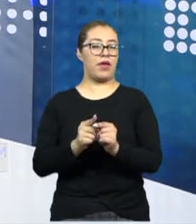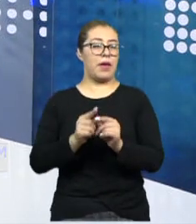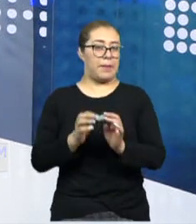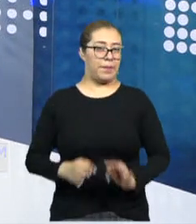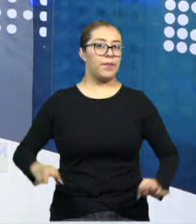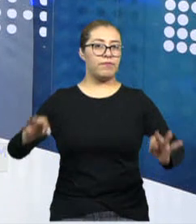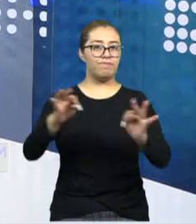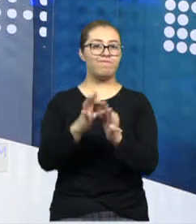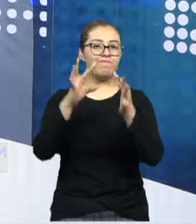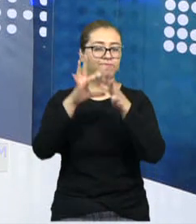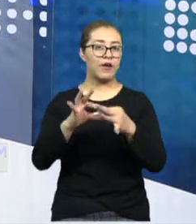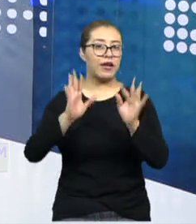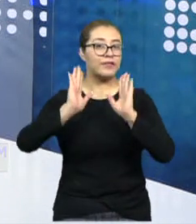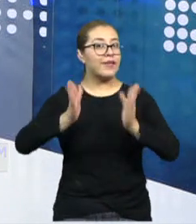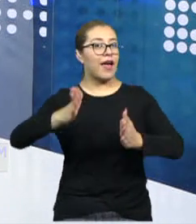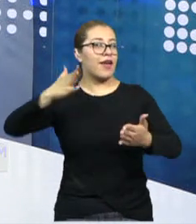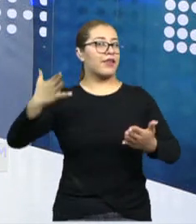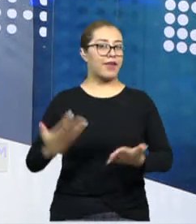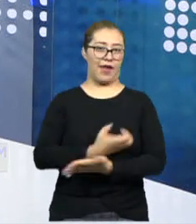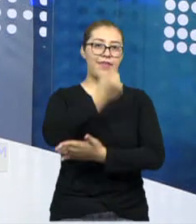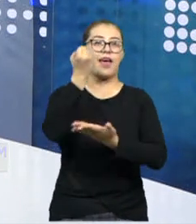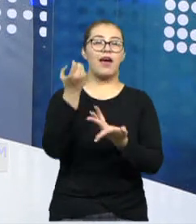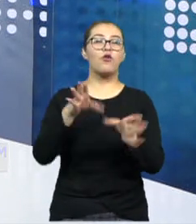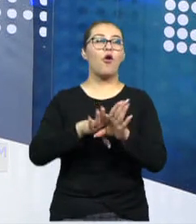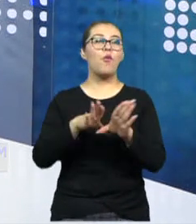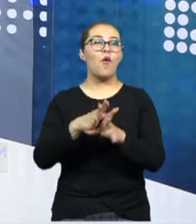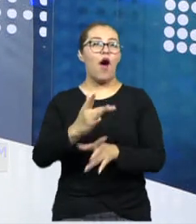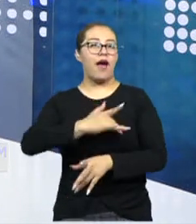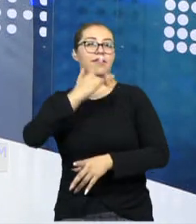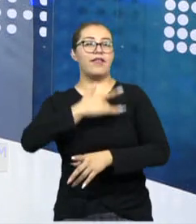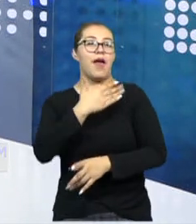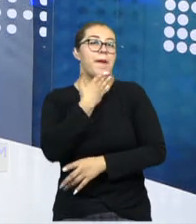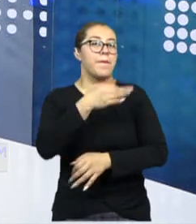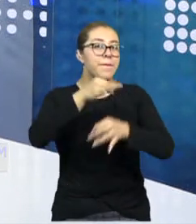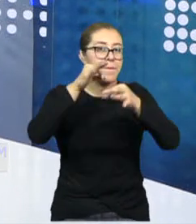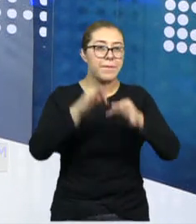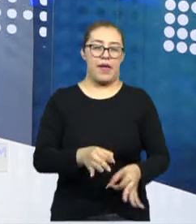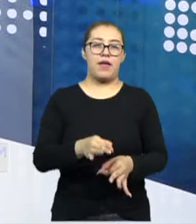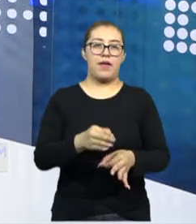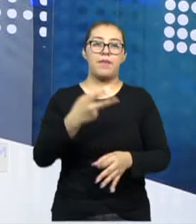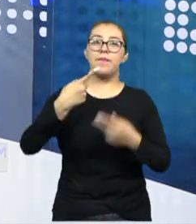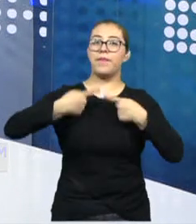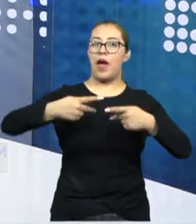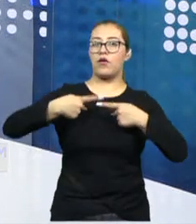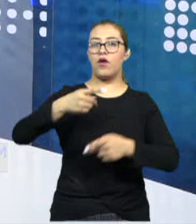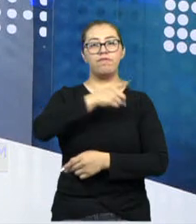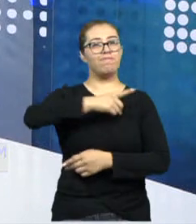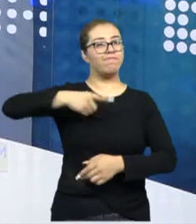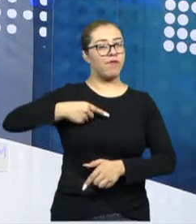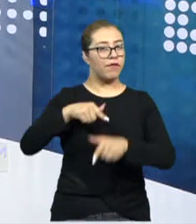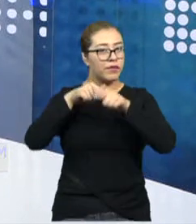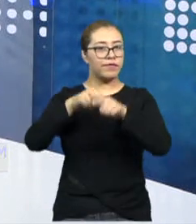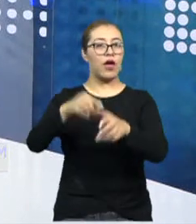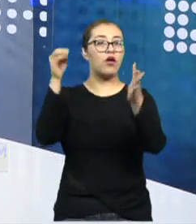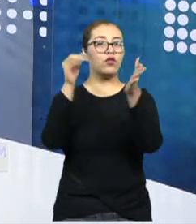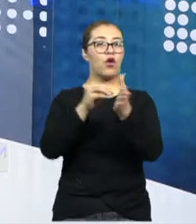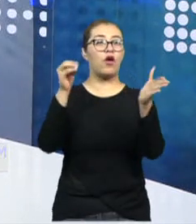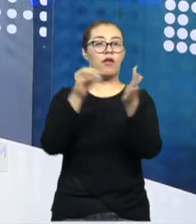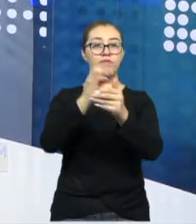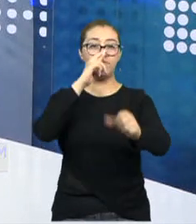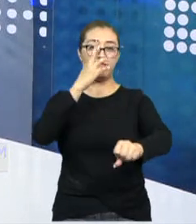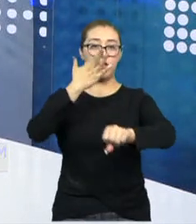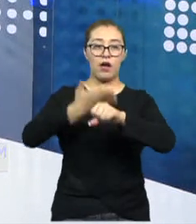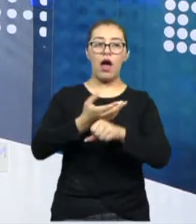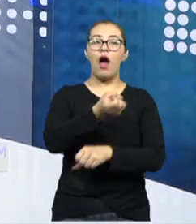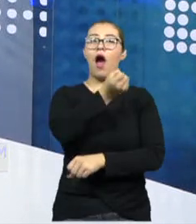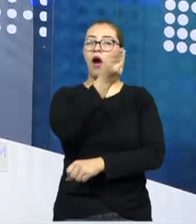de que no hay que cantar victoria, no hay que echar campanas a vuelo para que la gente siga responsabilizándose y quien no ha acatado las